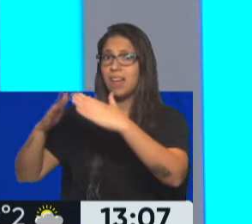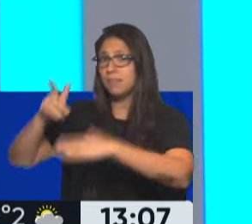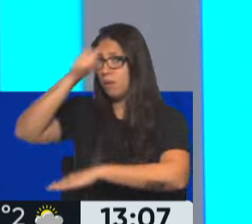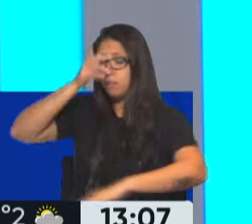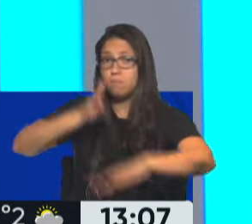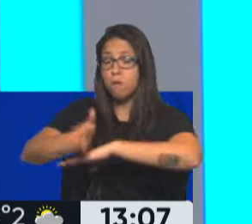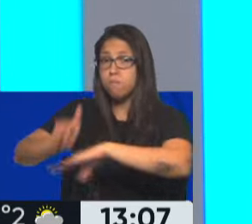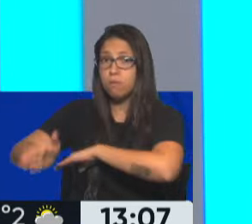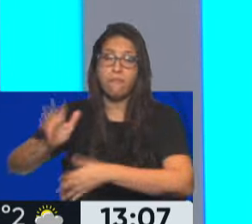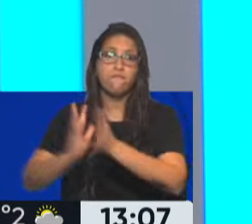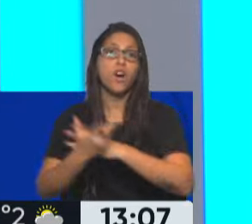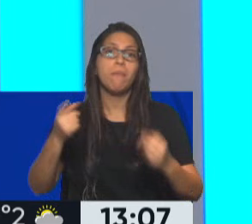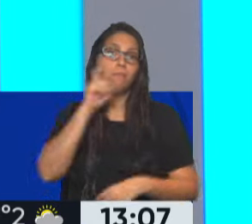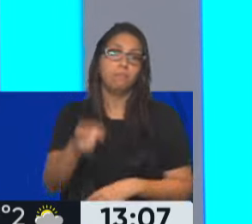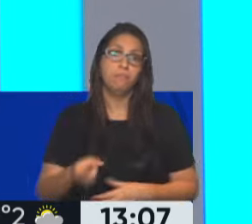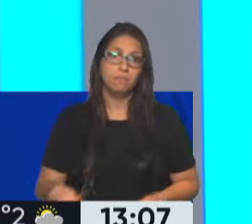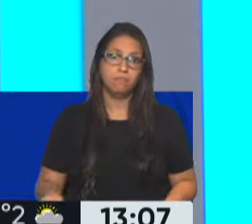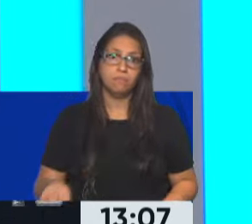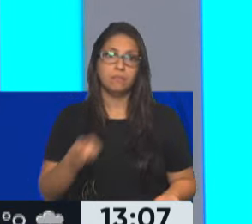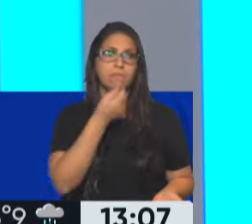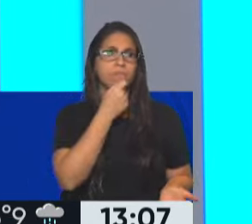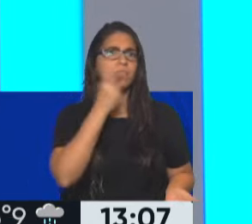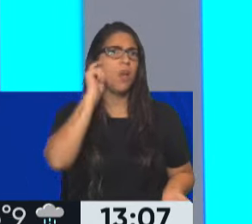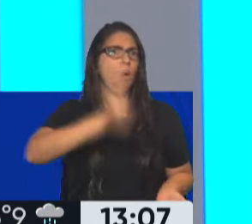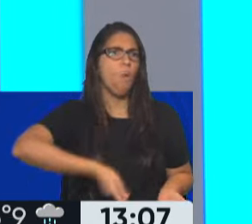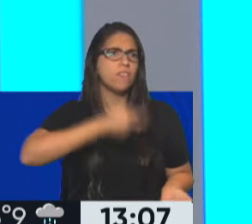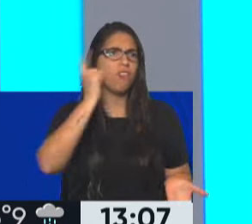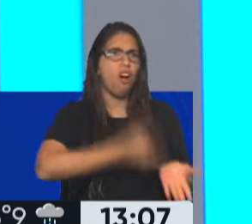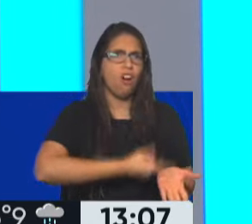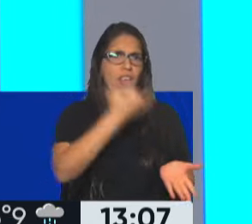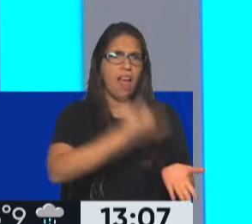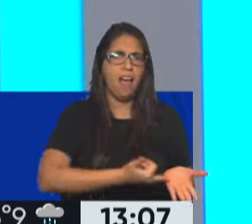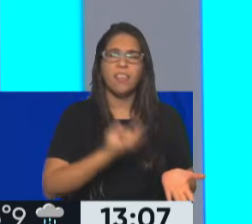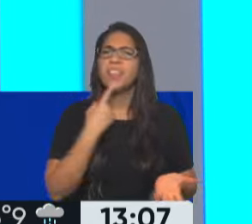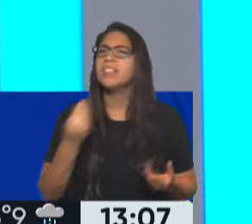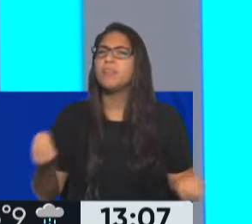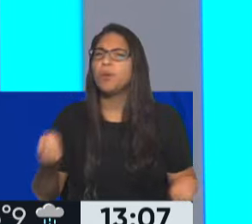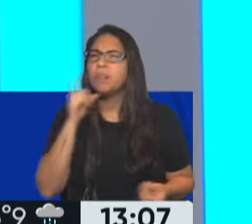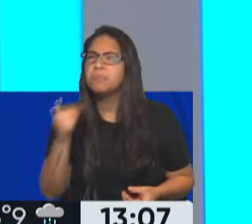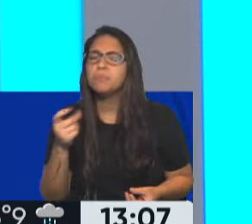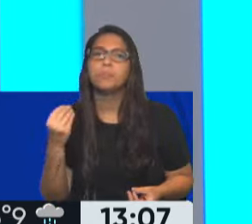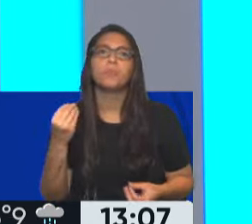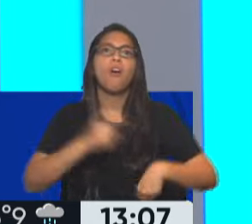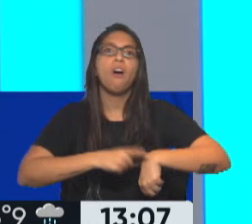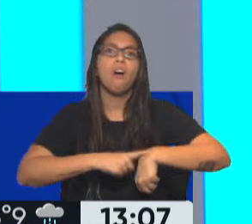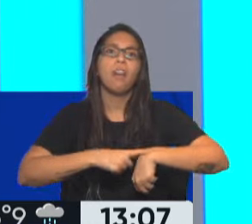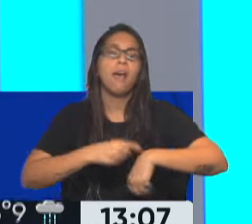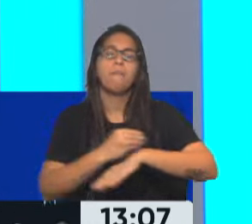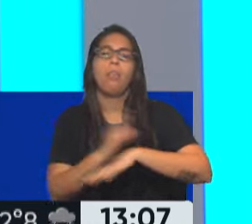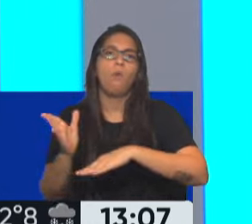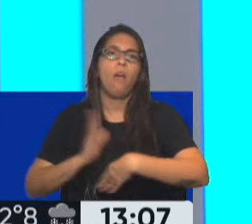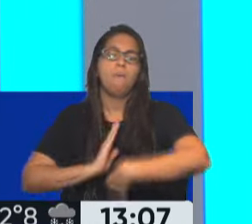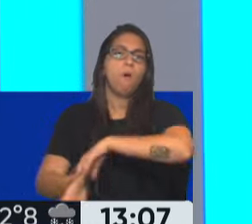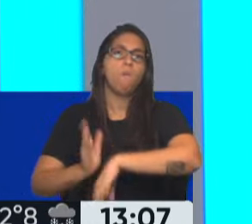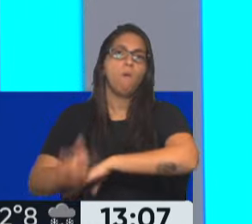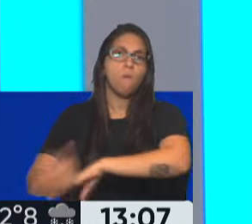ilegal. ¿Por qué dicen que es ilegal si hay una orden del juez y del fiscal? Porque se hizo de madrugada, muchos de